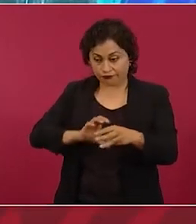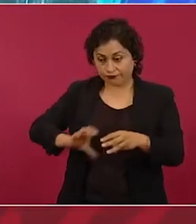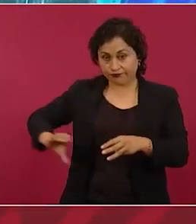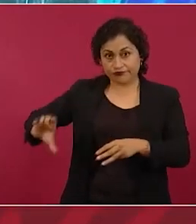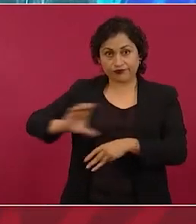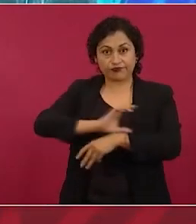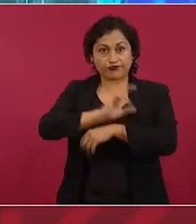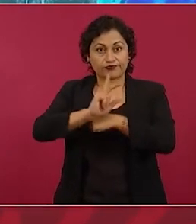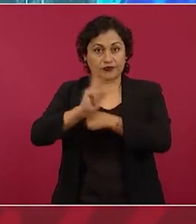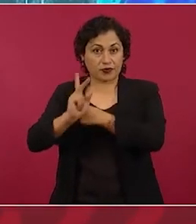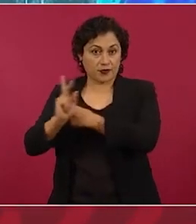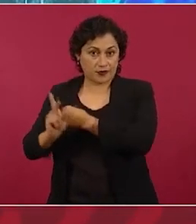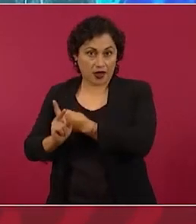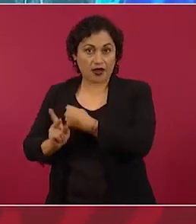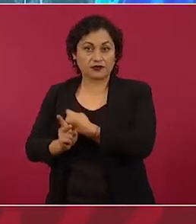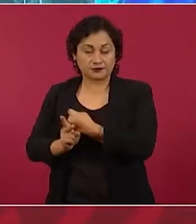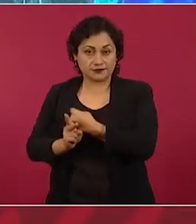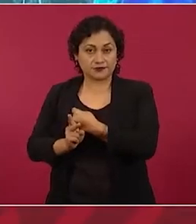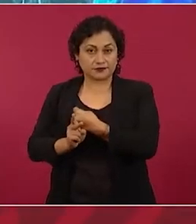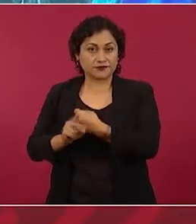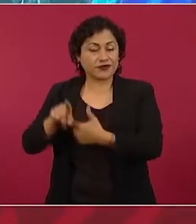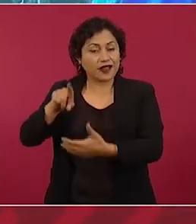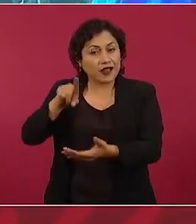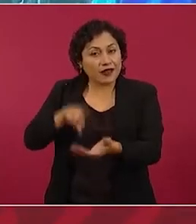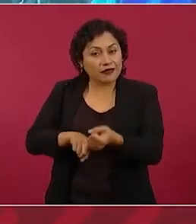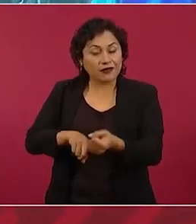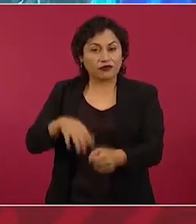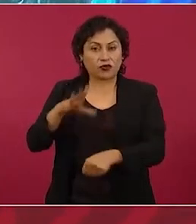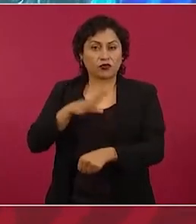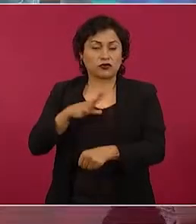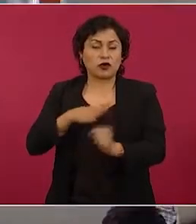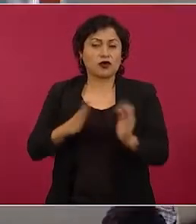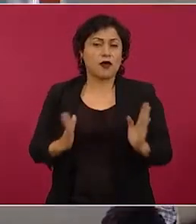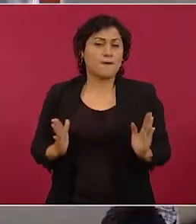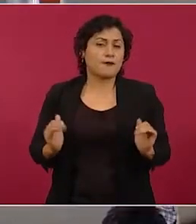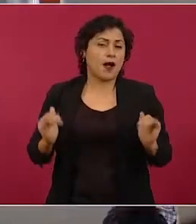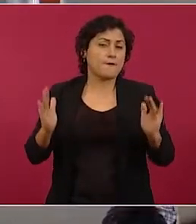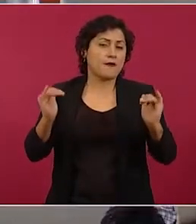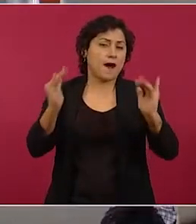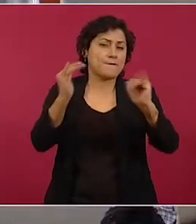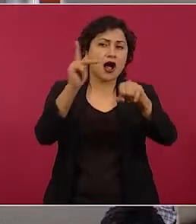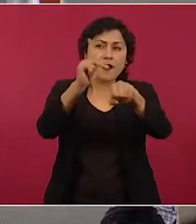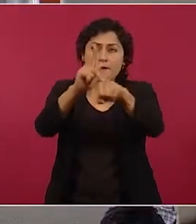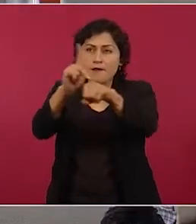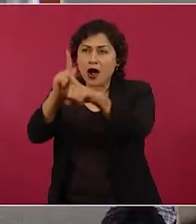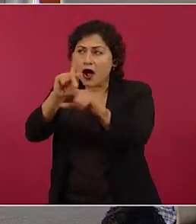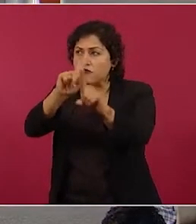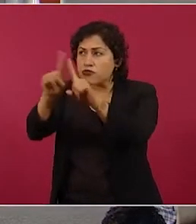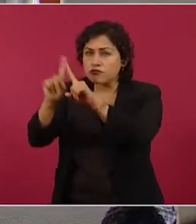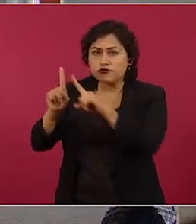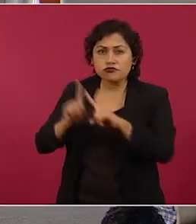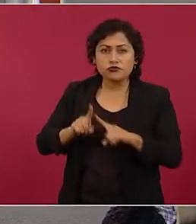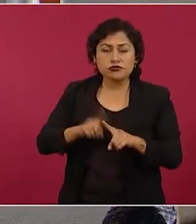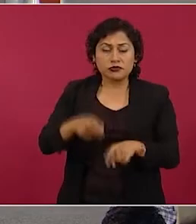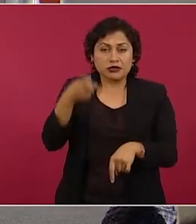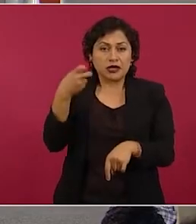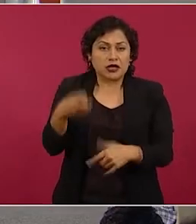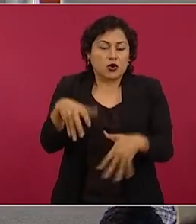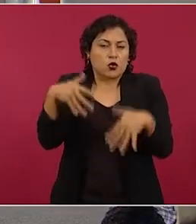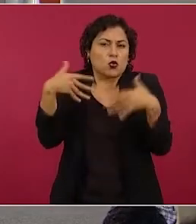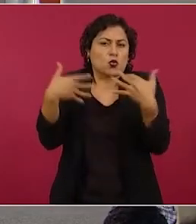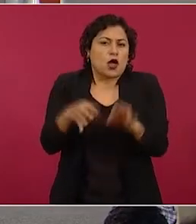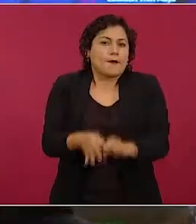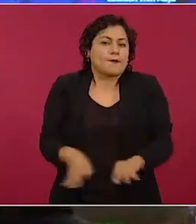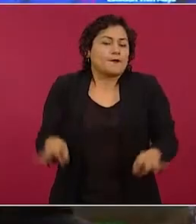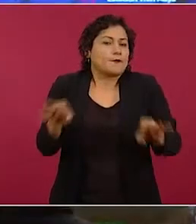Son los sitios arqueológicos más importantes del mundo, es la